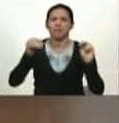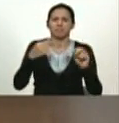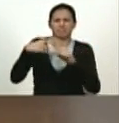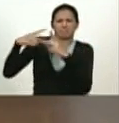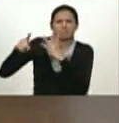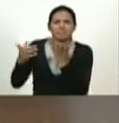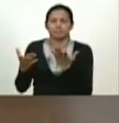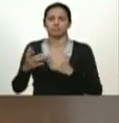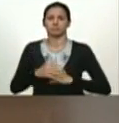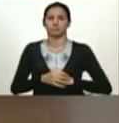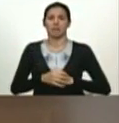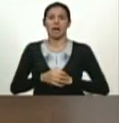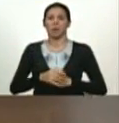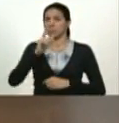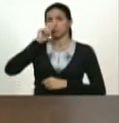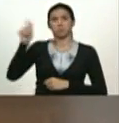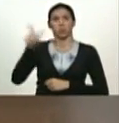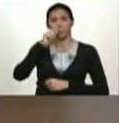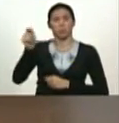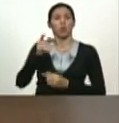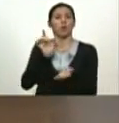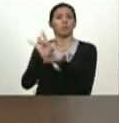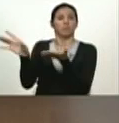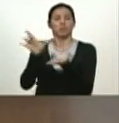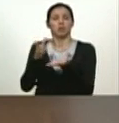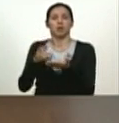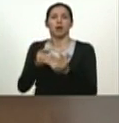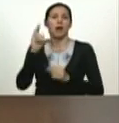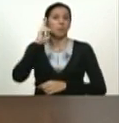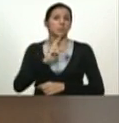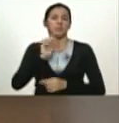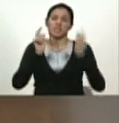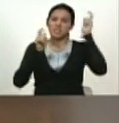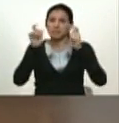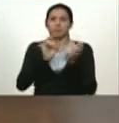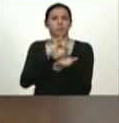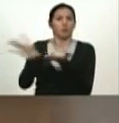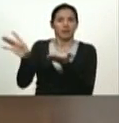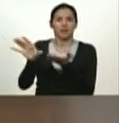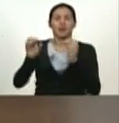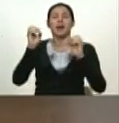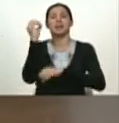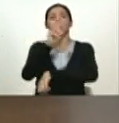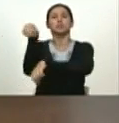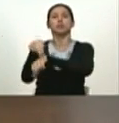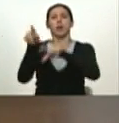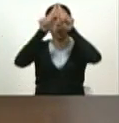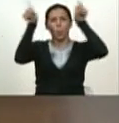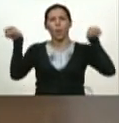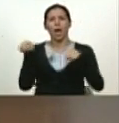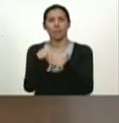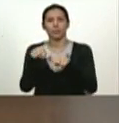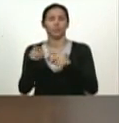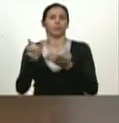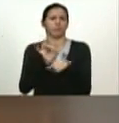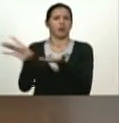Ahorita le dan patadas a Bolívar y expulsan a Bolívar y a Chávez de la Asamblea Nacional. Si llegaran a tener el poder central,